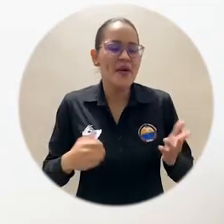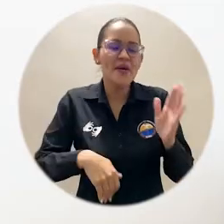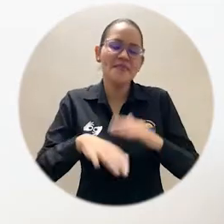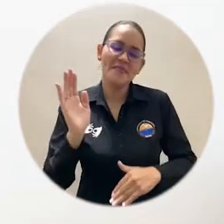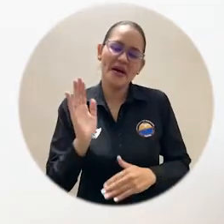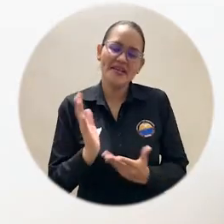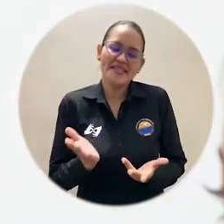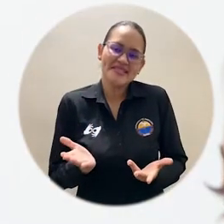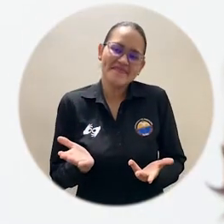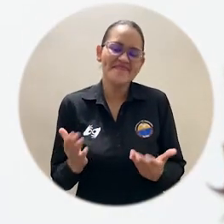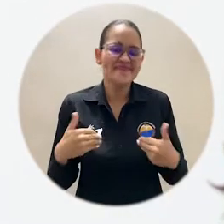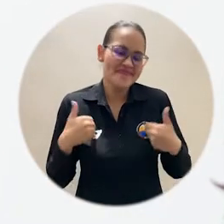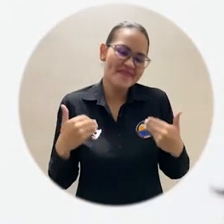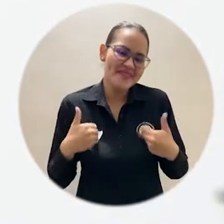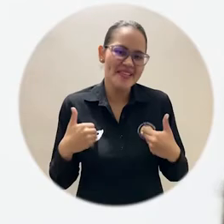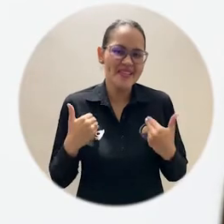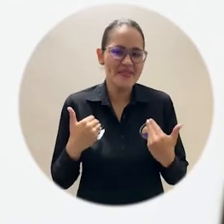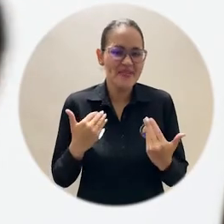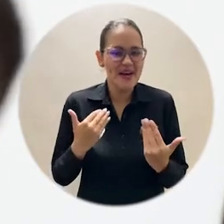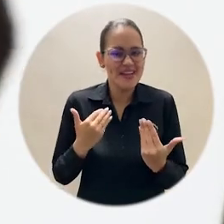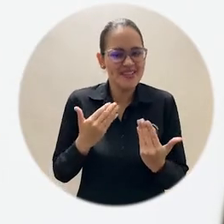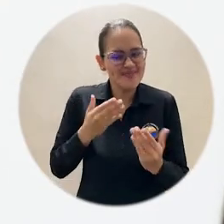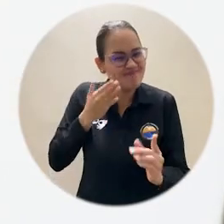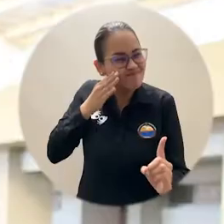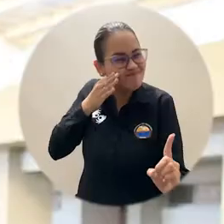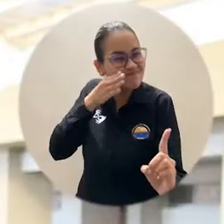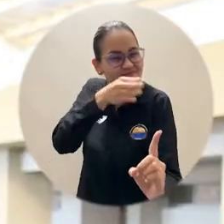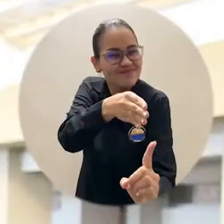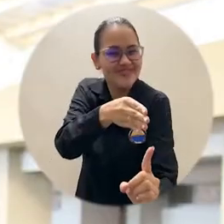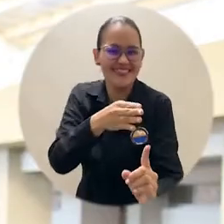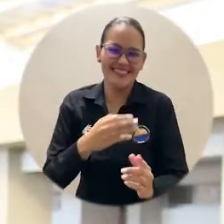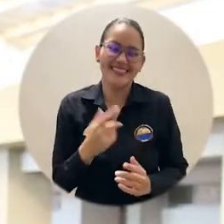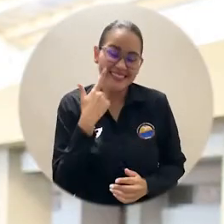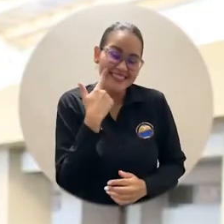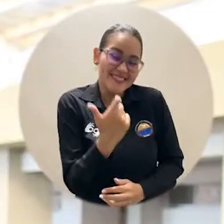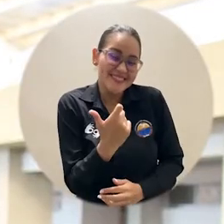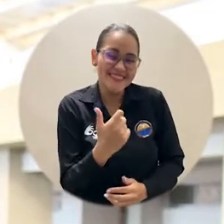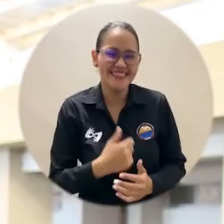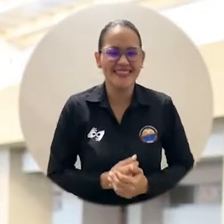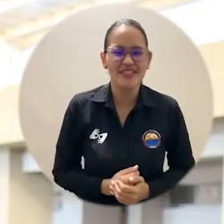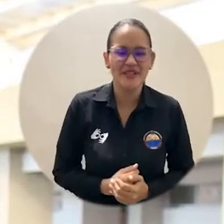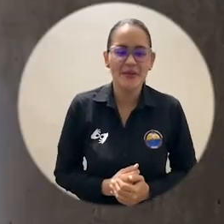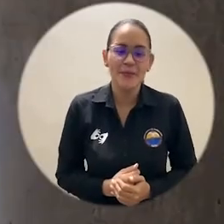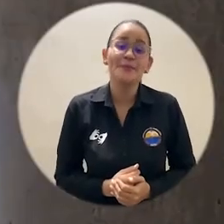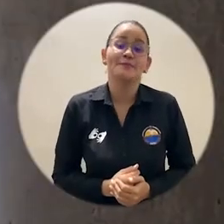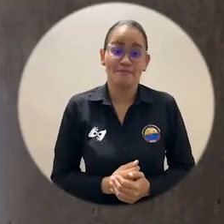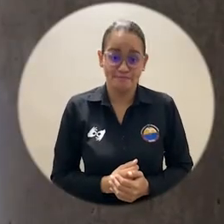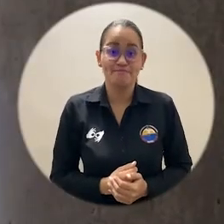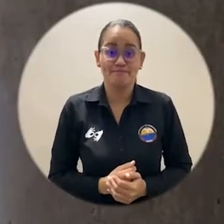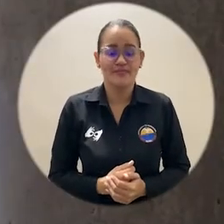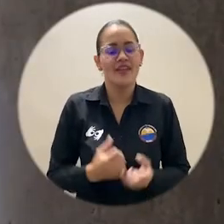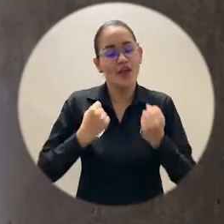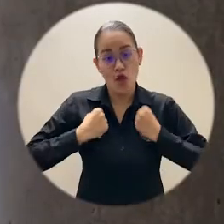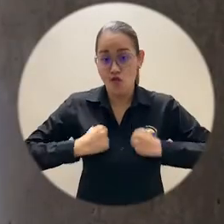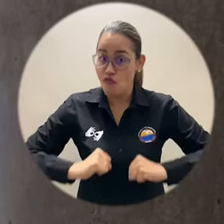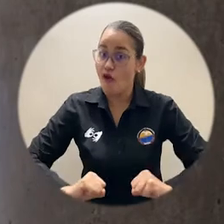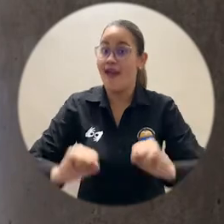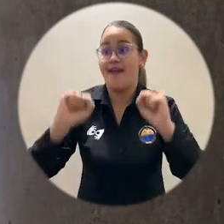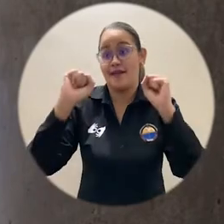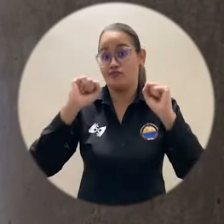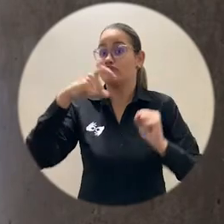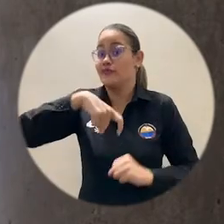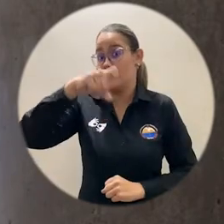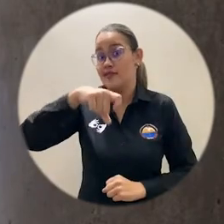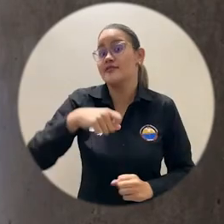Y es muy satisfactorio saber que estamos en el camino de lo que tanto queremos. Con esfuerzo y dedicación pude